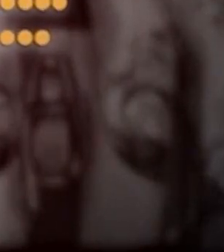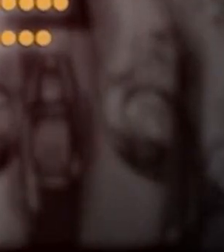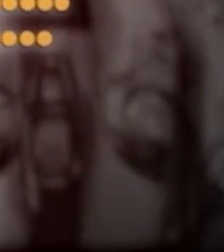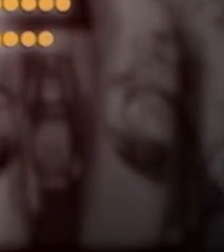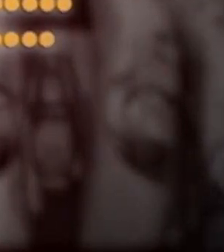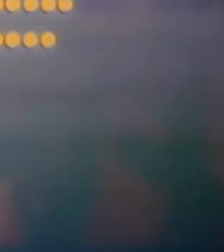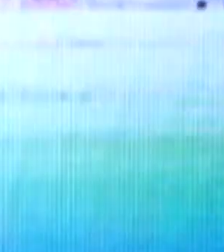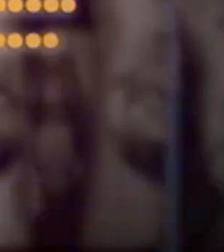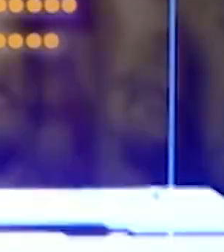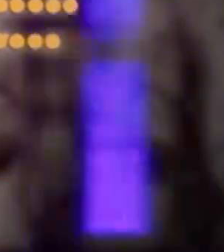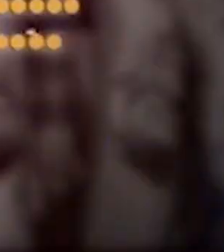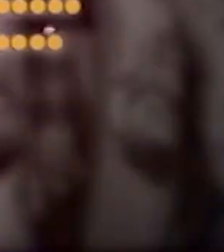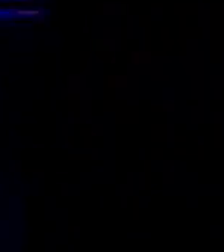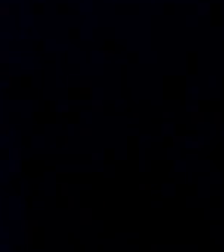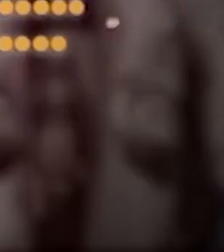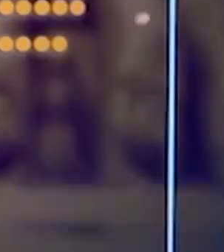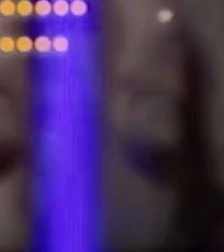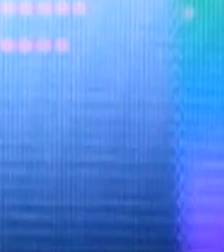prefijo E